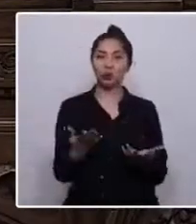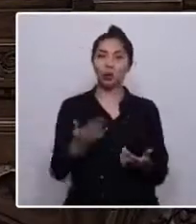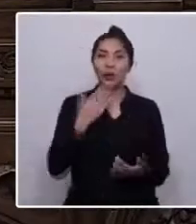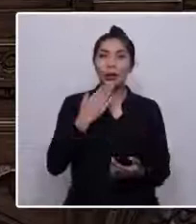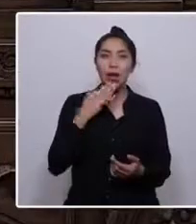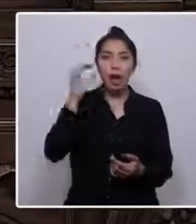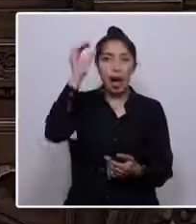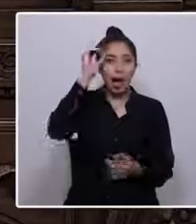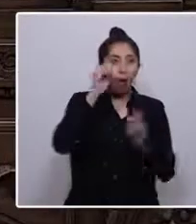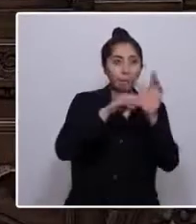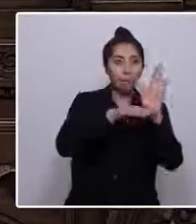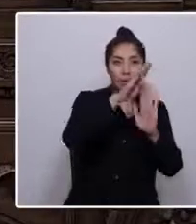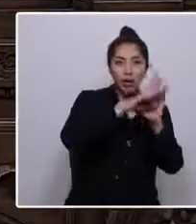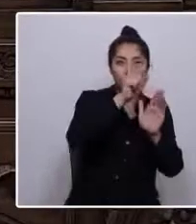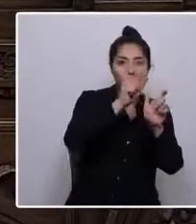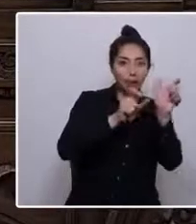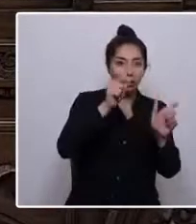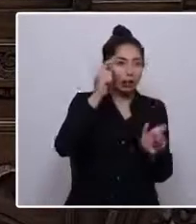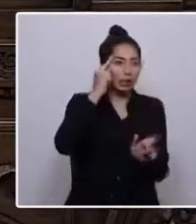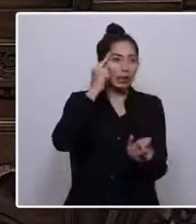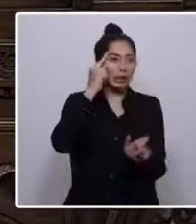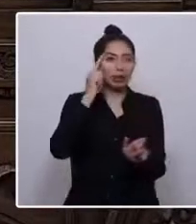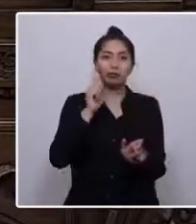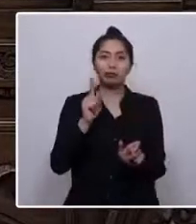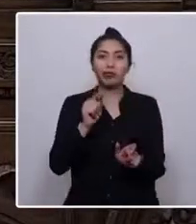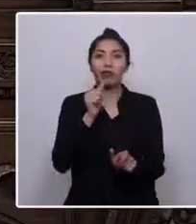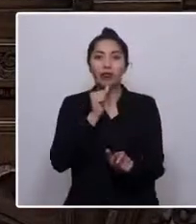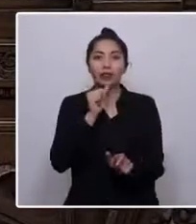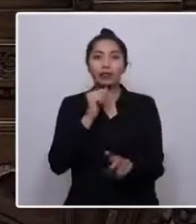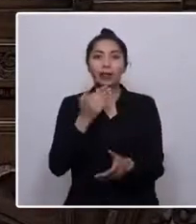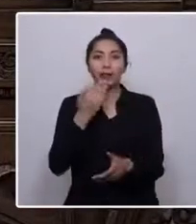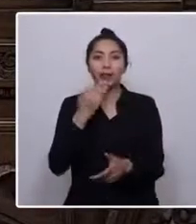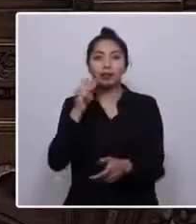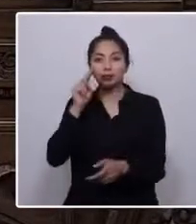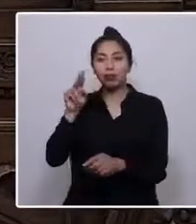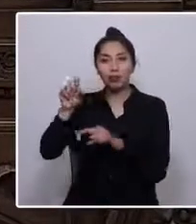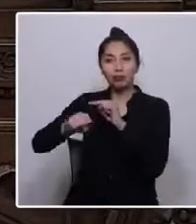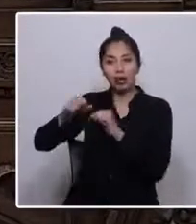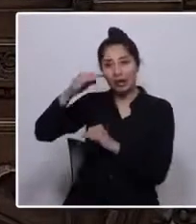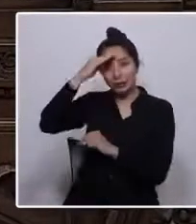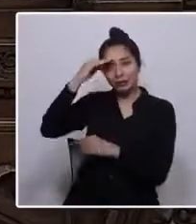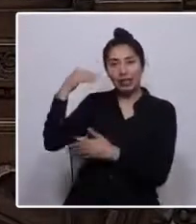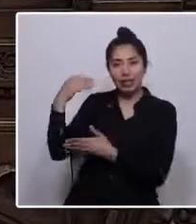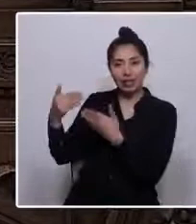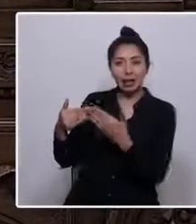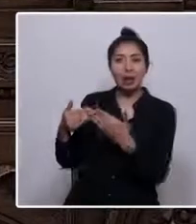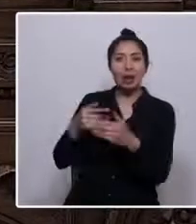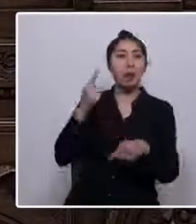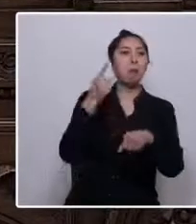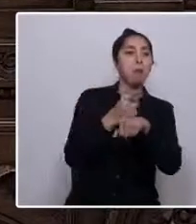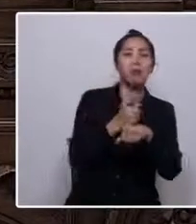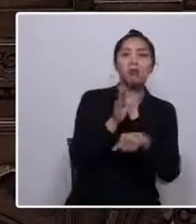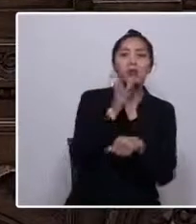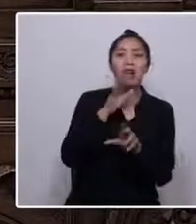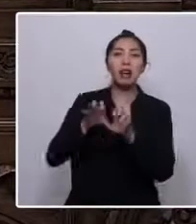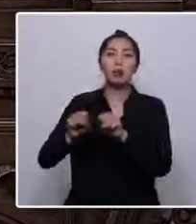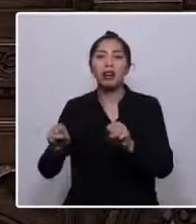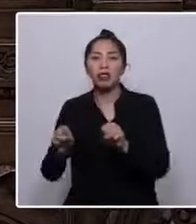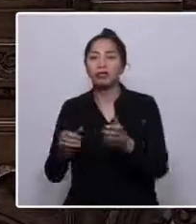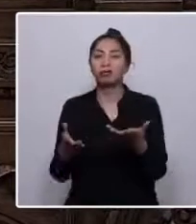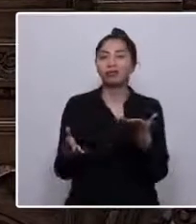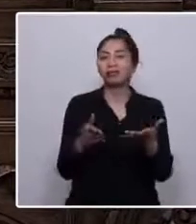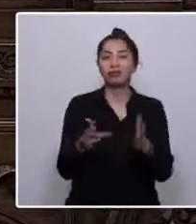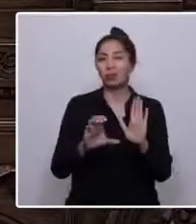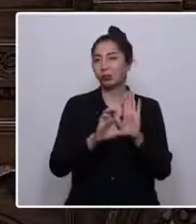más que en el realismo de la experiencia. En la imposición más que en el acuerdo. Y en la división más que en la unidad. La